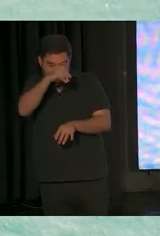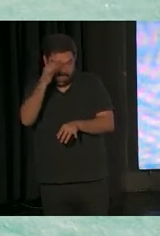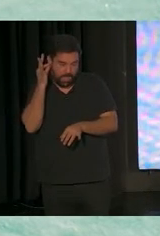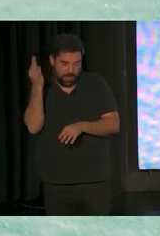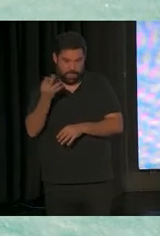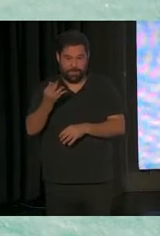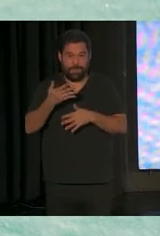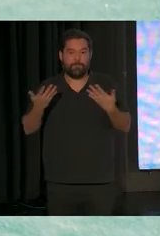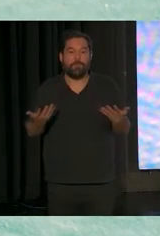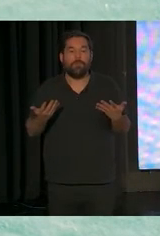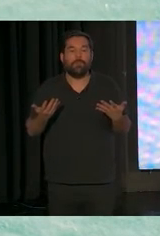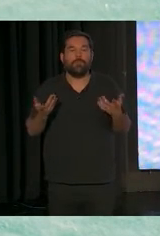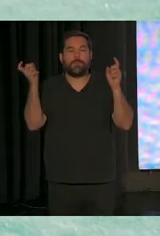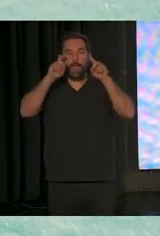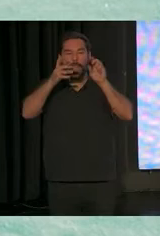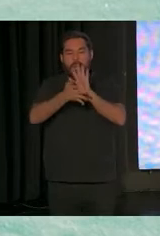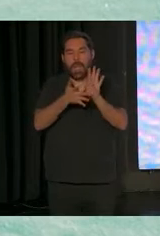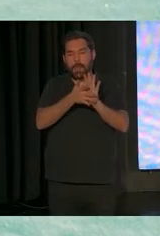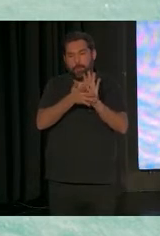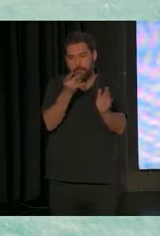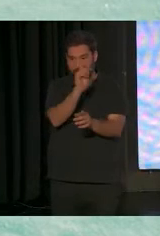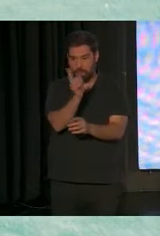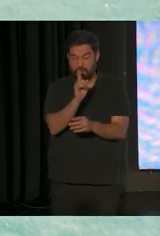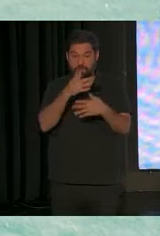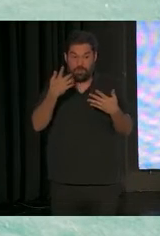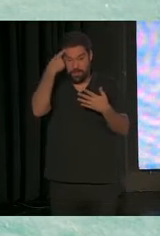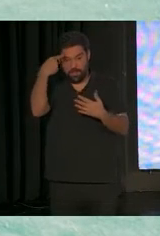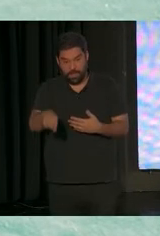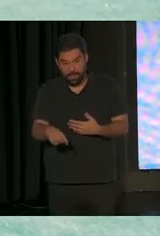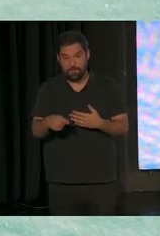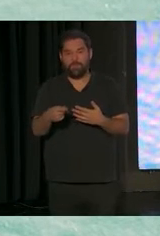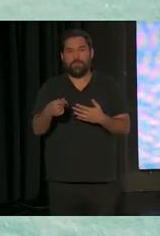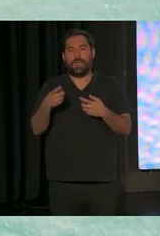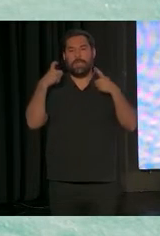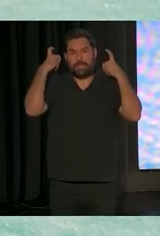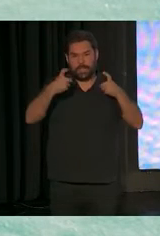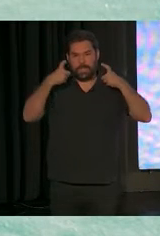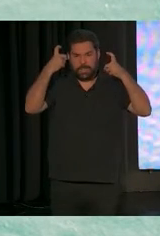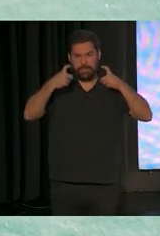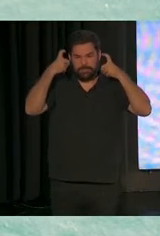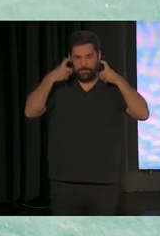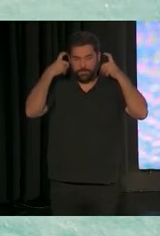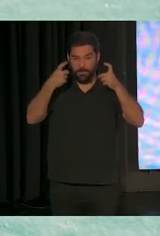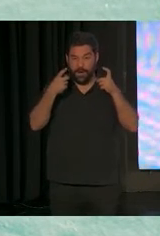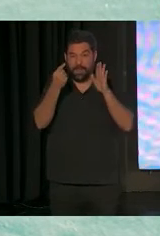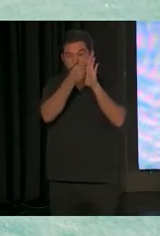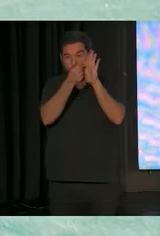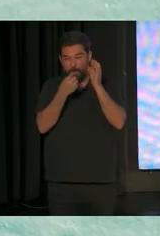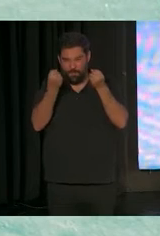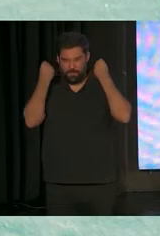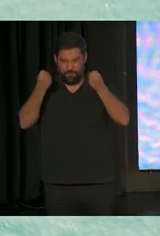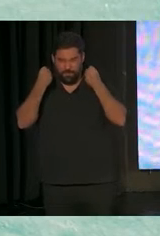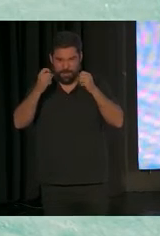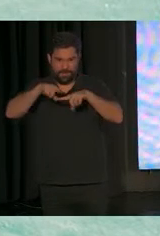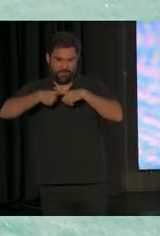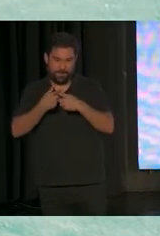No ir tan rápido. Y lo que sabemos es que tenemos que dedicar tiempo a conocer las fortalezas de la familia. No me voy a detener mucho